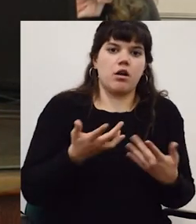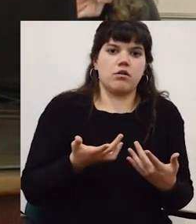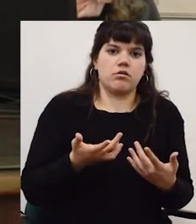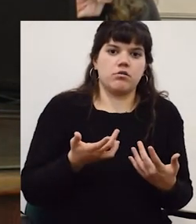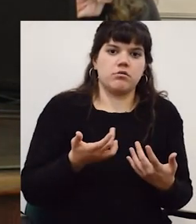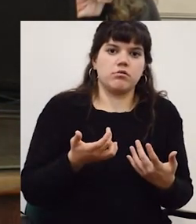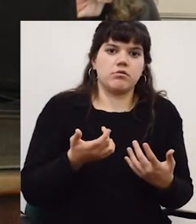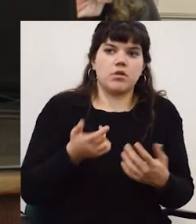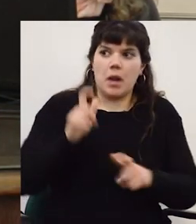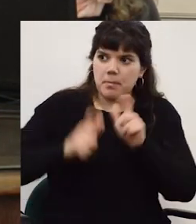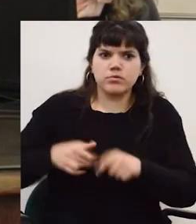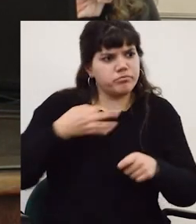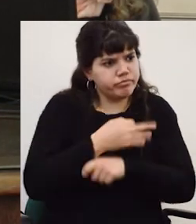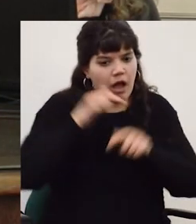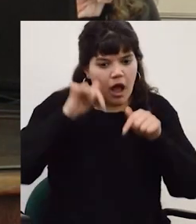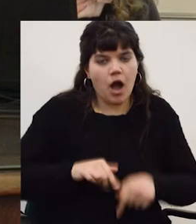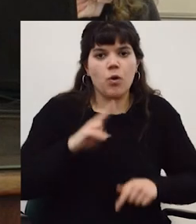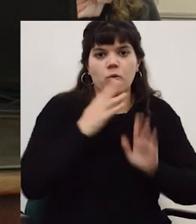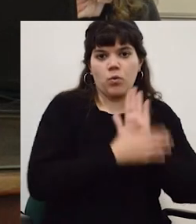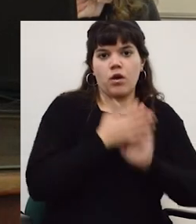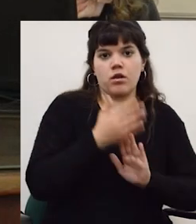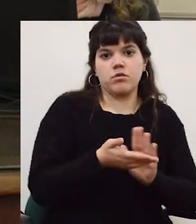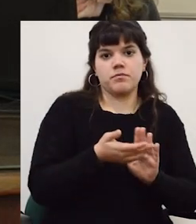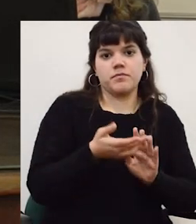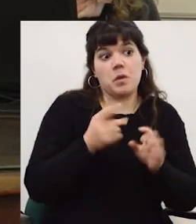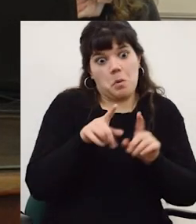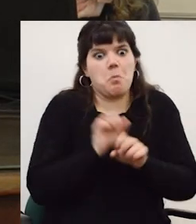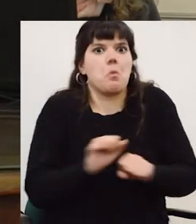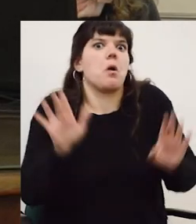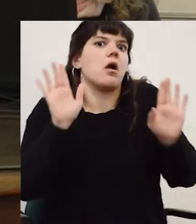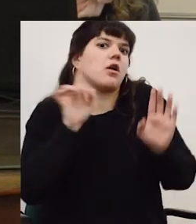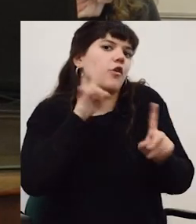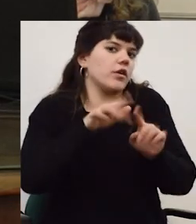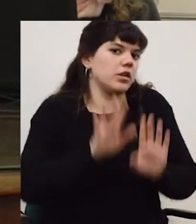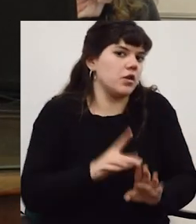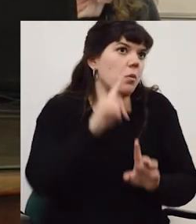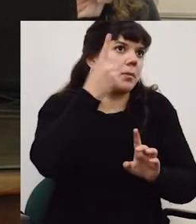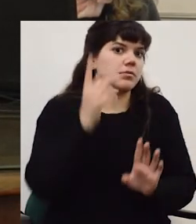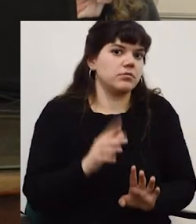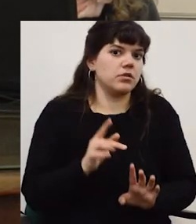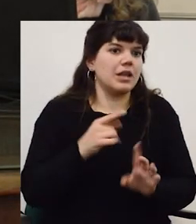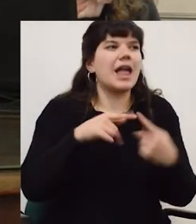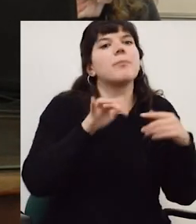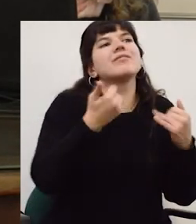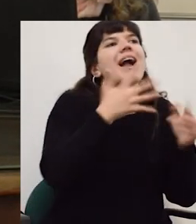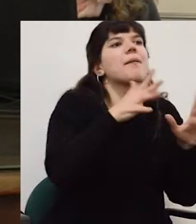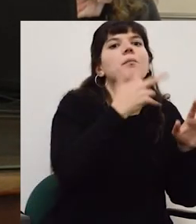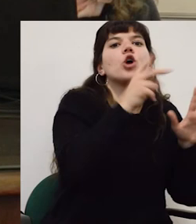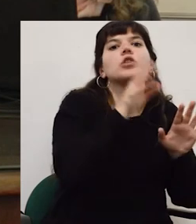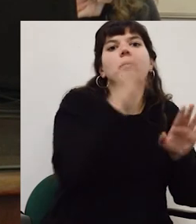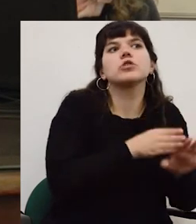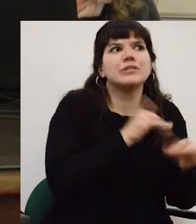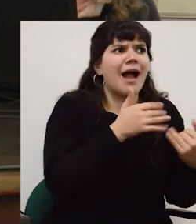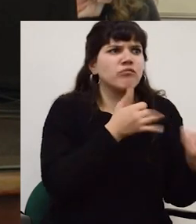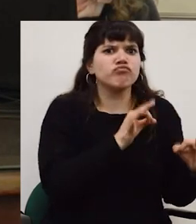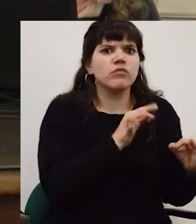de posgrado legítima local con recursos humanos locales podría ser una línea capaz que la